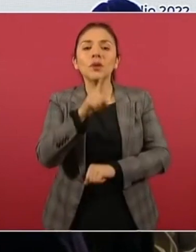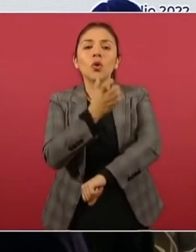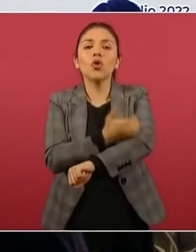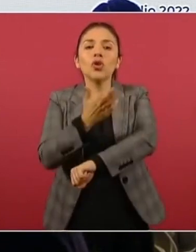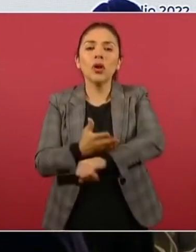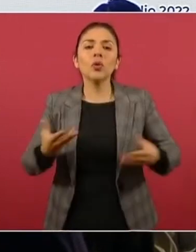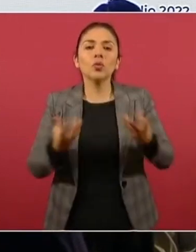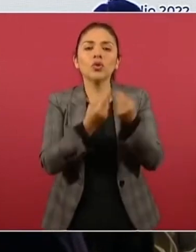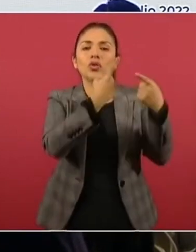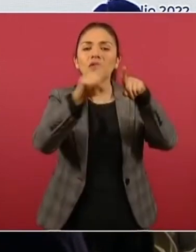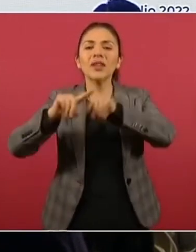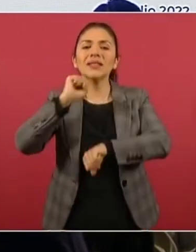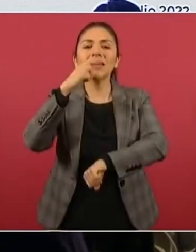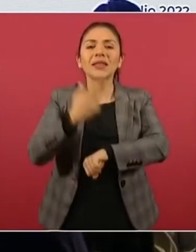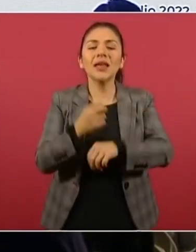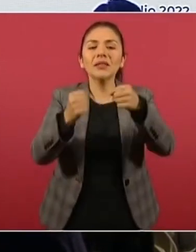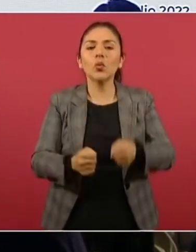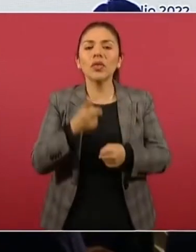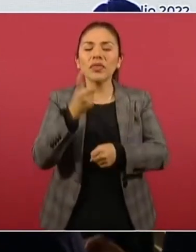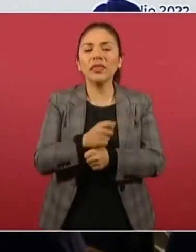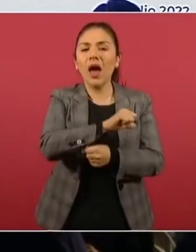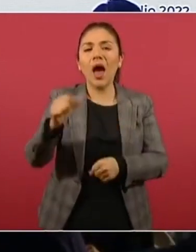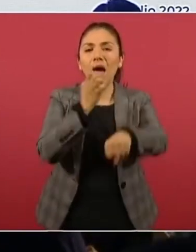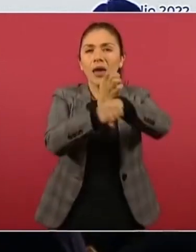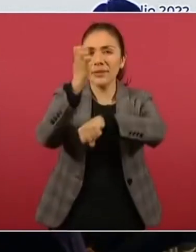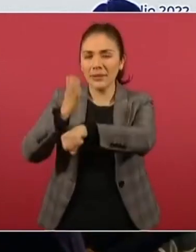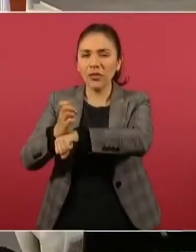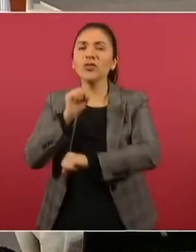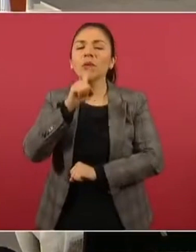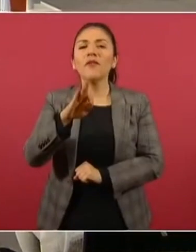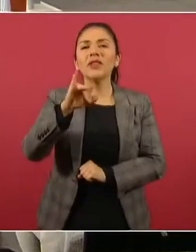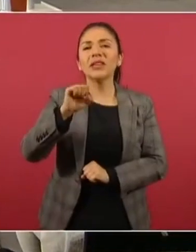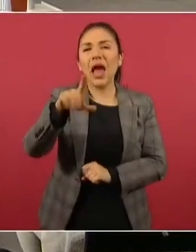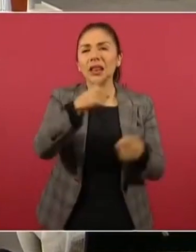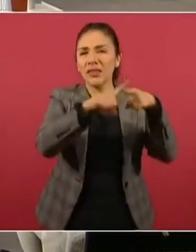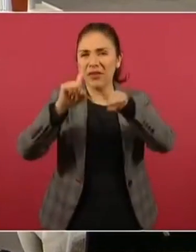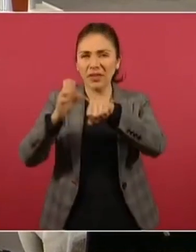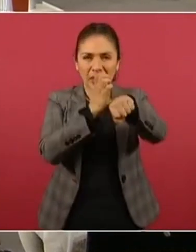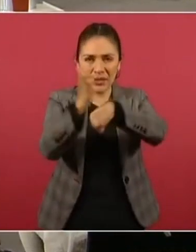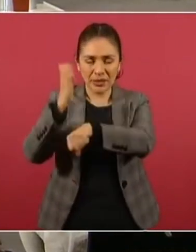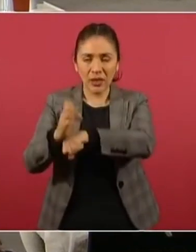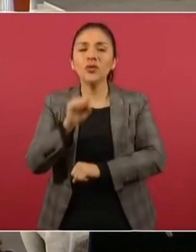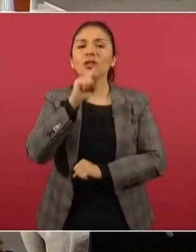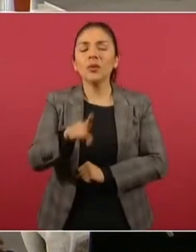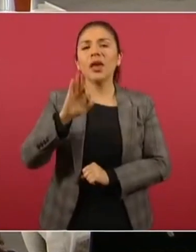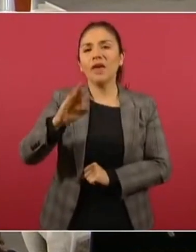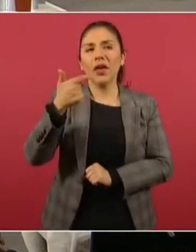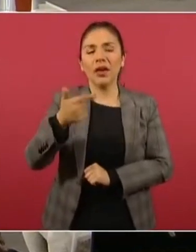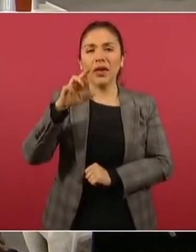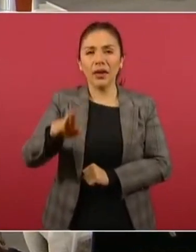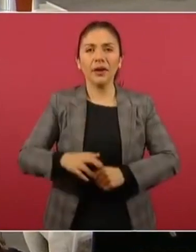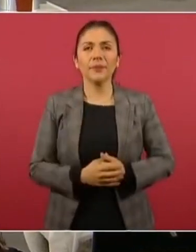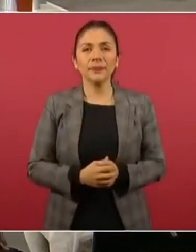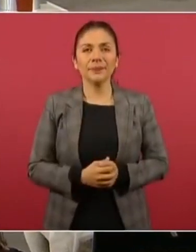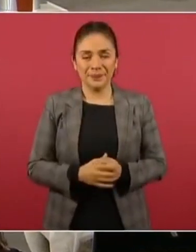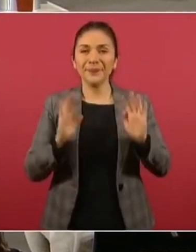con las Secretarías de Seguridad Pública de los Estados, las Fiscalías de los Estados y la Fiscalía General de la República.